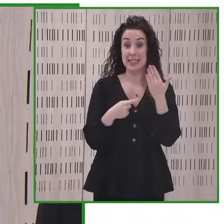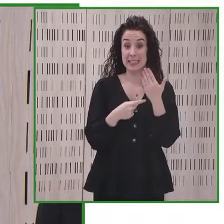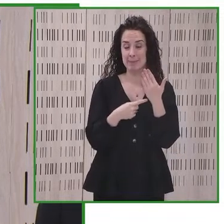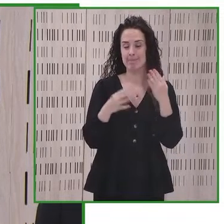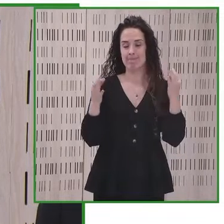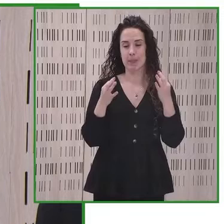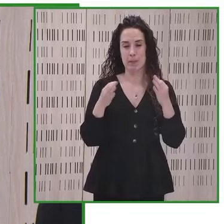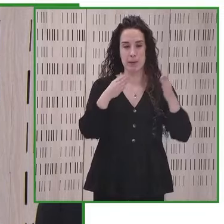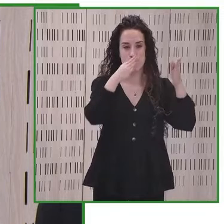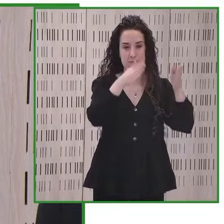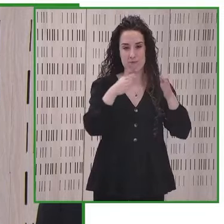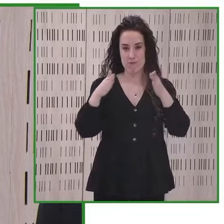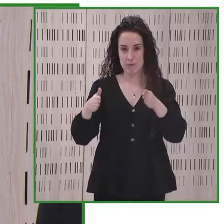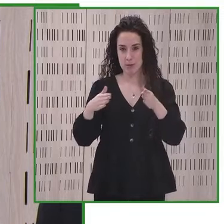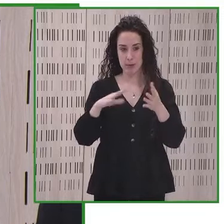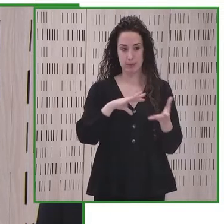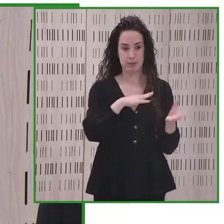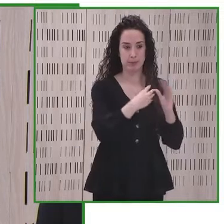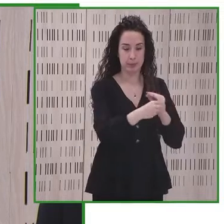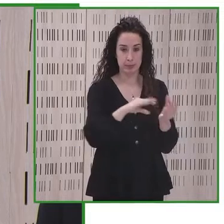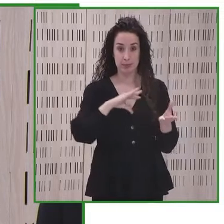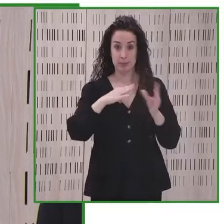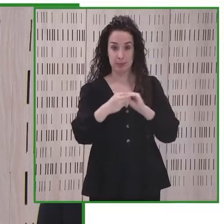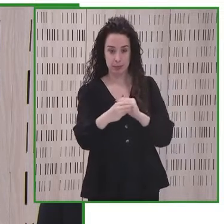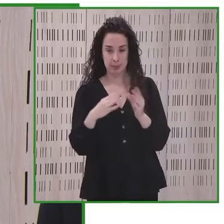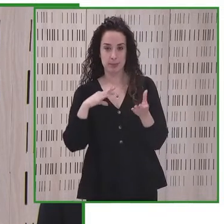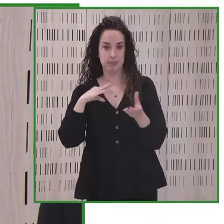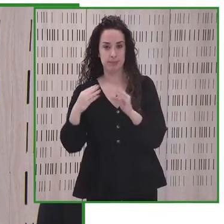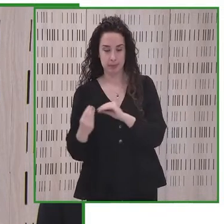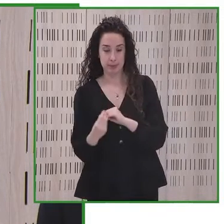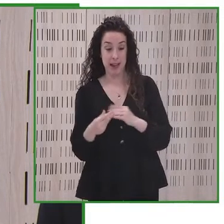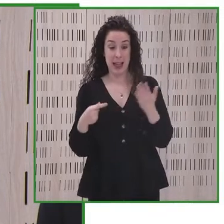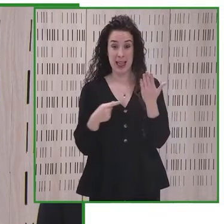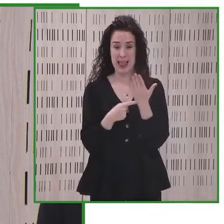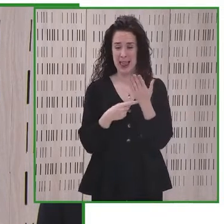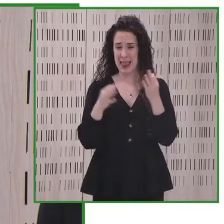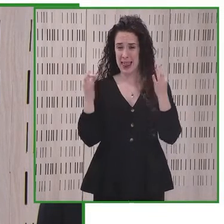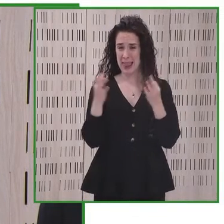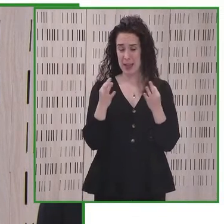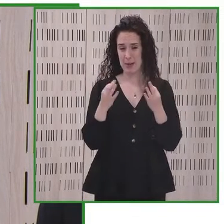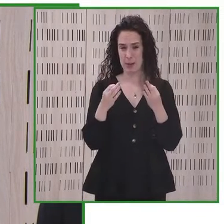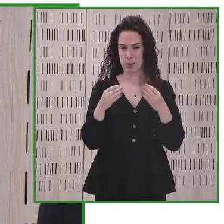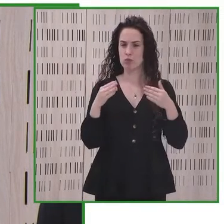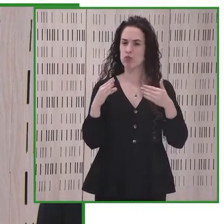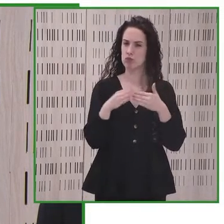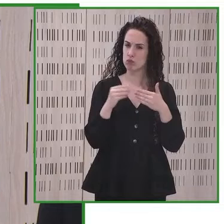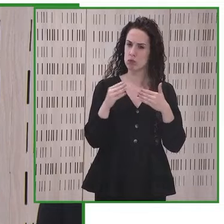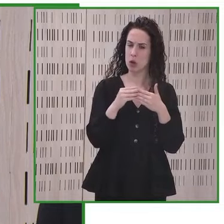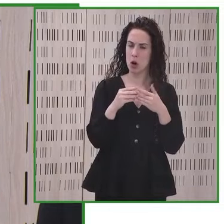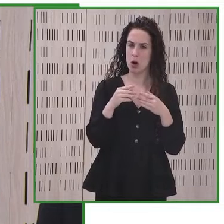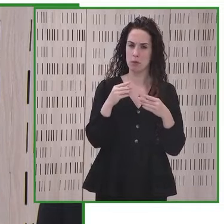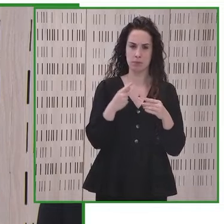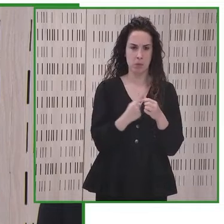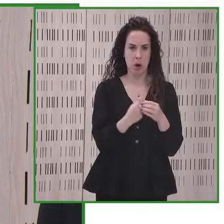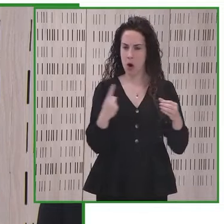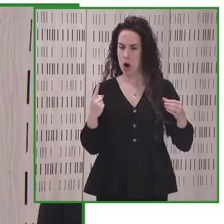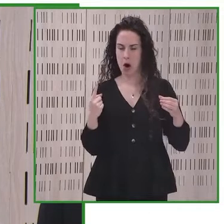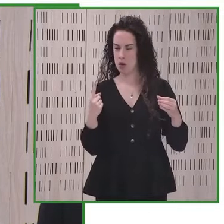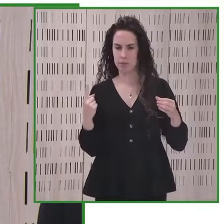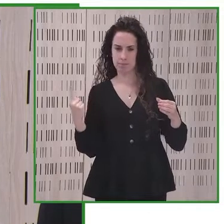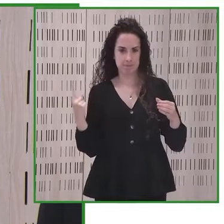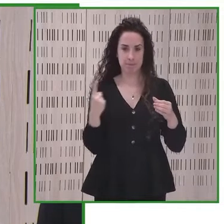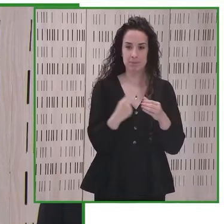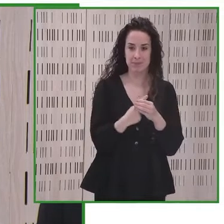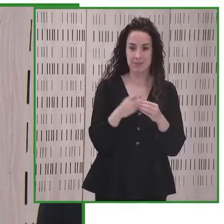debe adaptar a las personas y no al revés. La tecnología debe ser útil, debe evitar las exclusiones, debe acortar